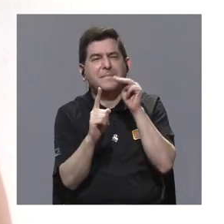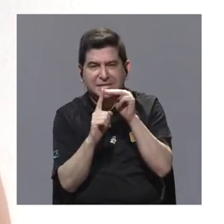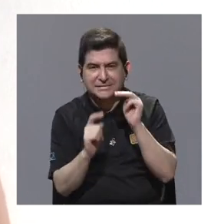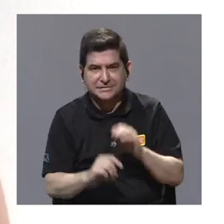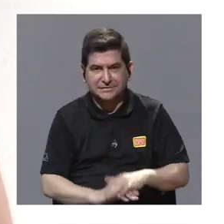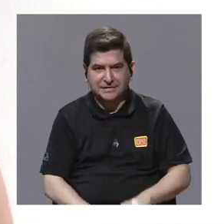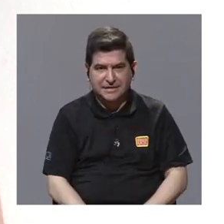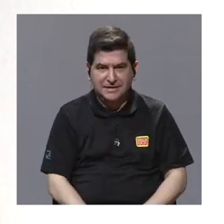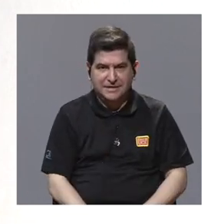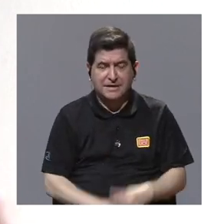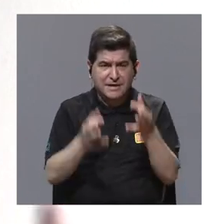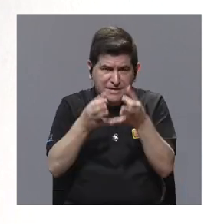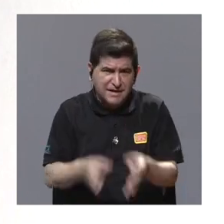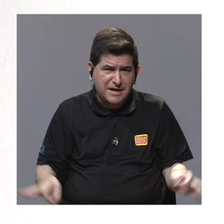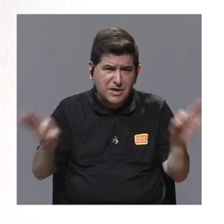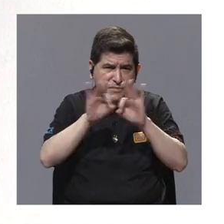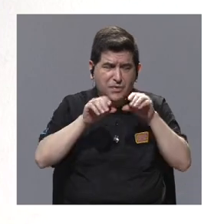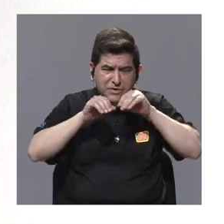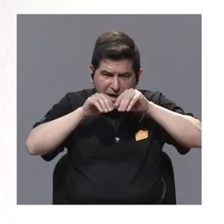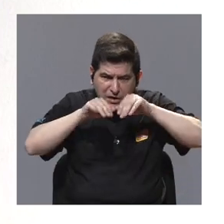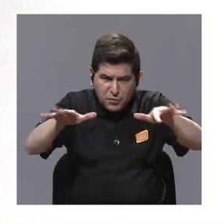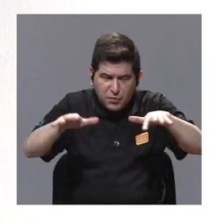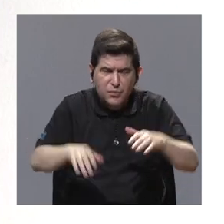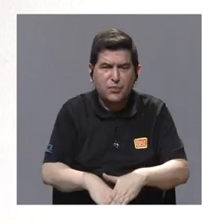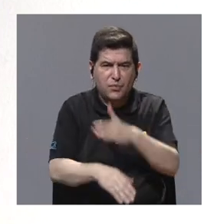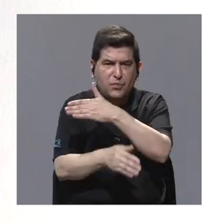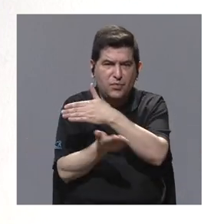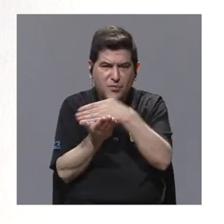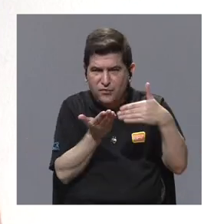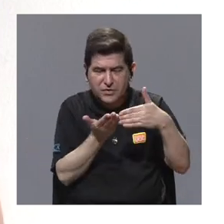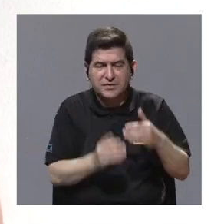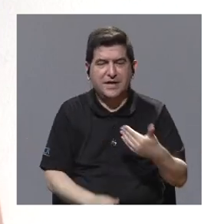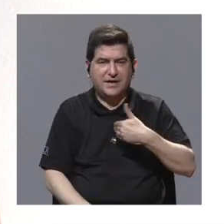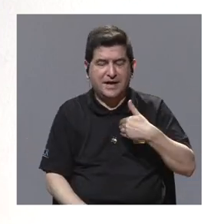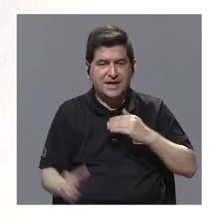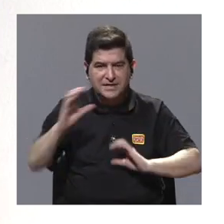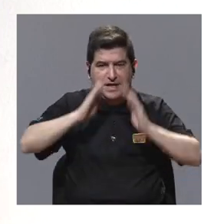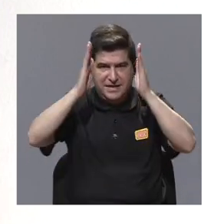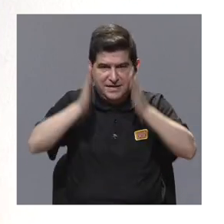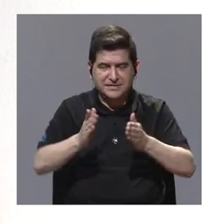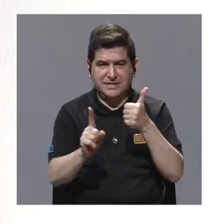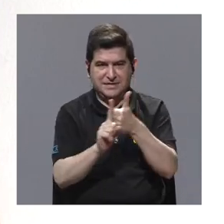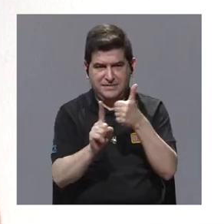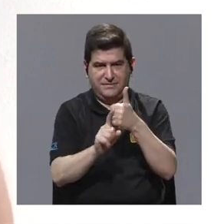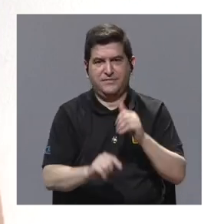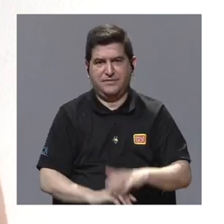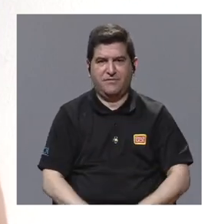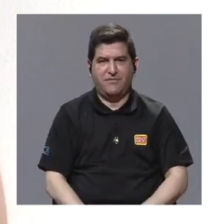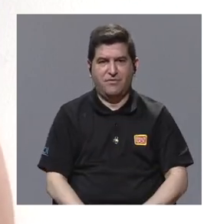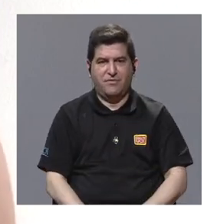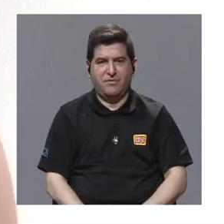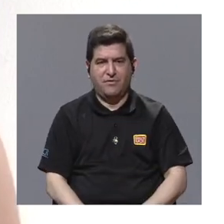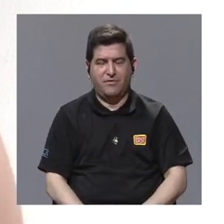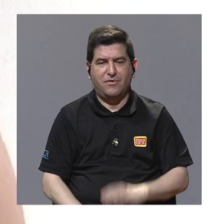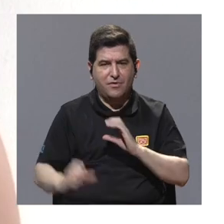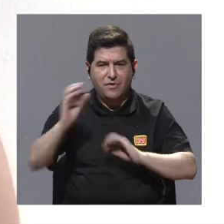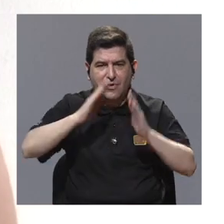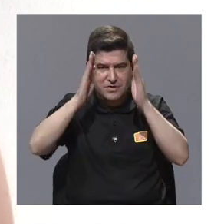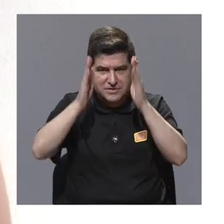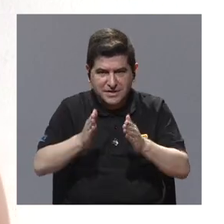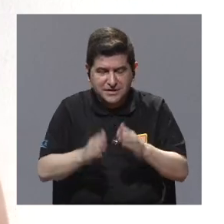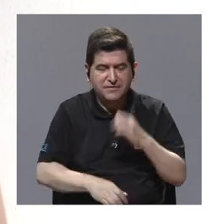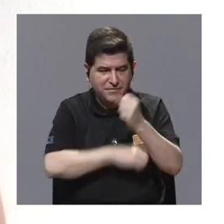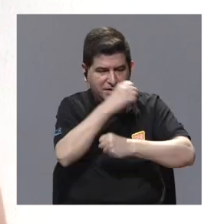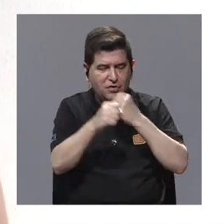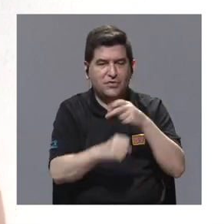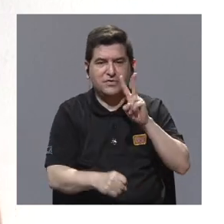la importancia de expandir las fronteras como científicos y como científicas. Un científico, una científica